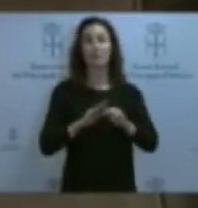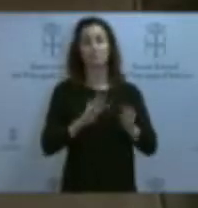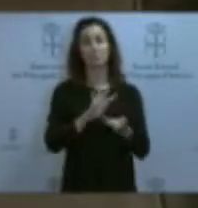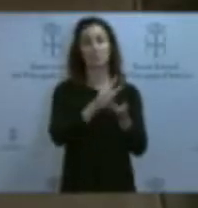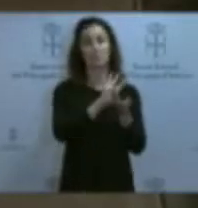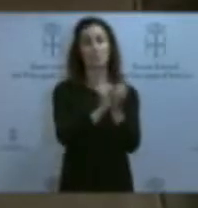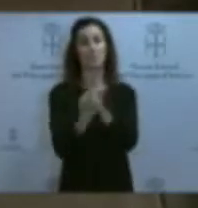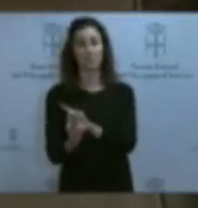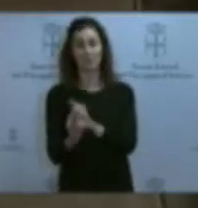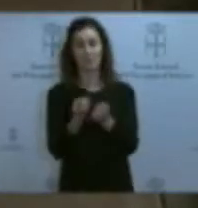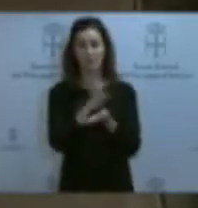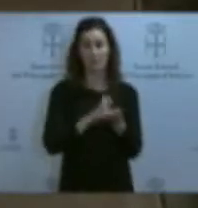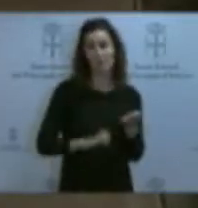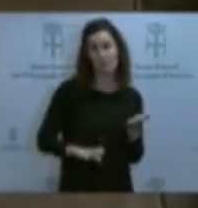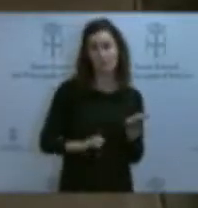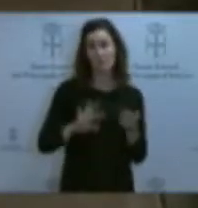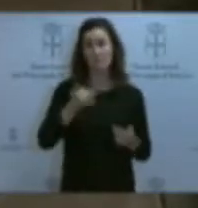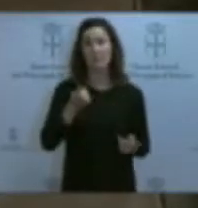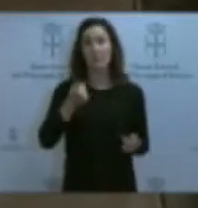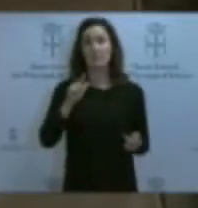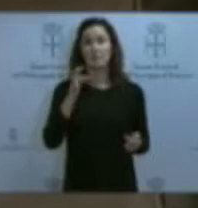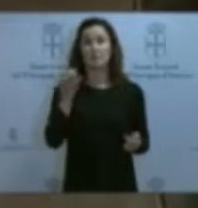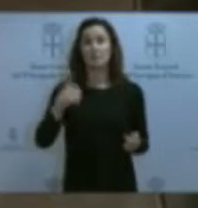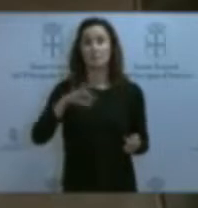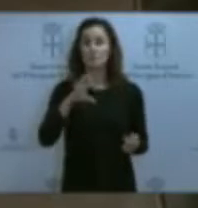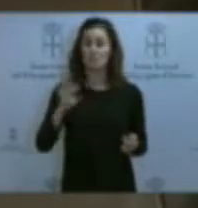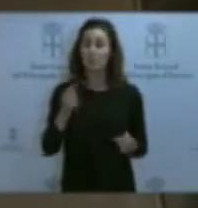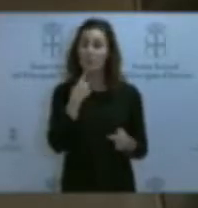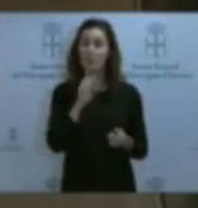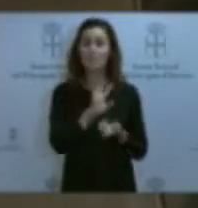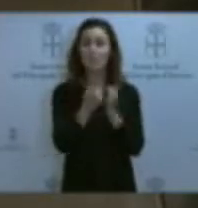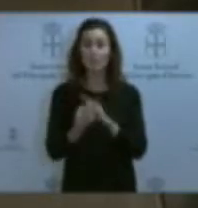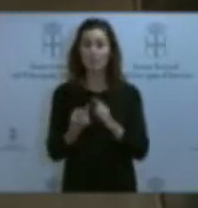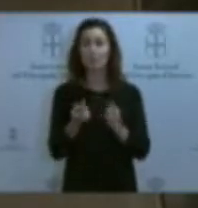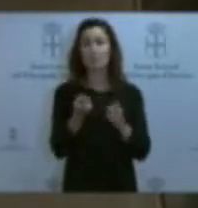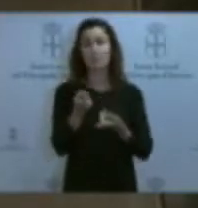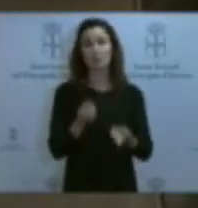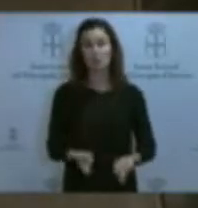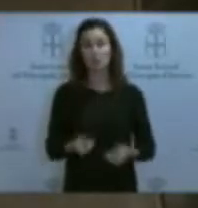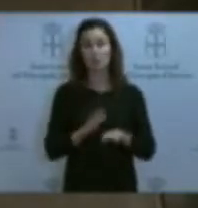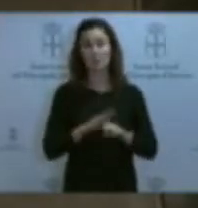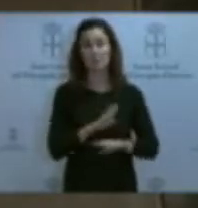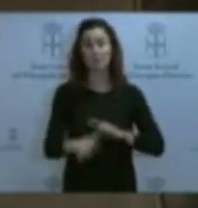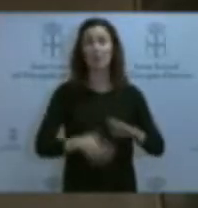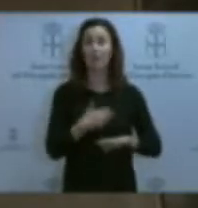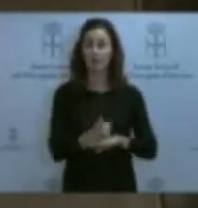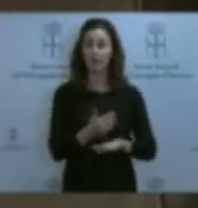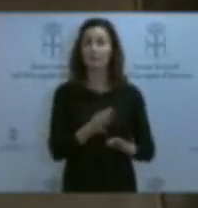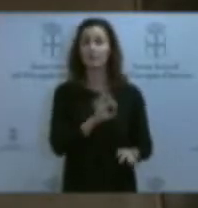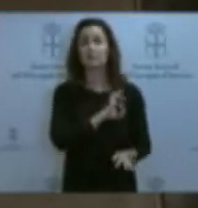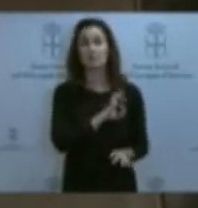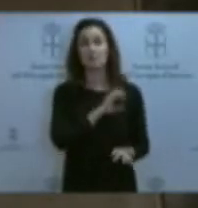cosas en el informe. Alfonso Oliva reconoce que le pide explicaciones y correcciones al jefe de operaciones de la empresa, el señor César